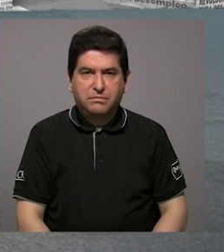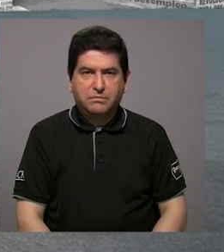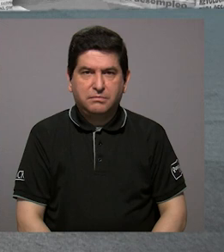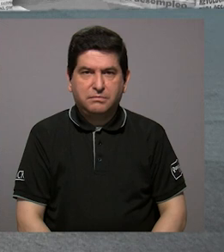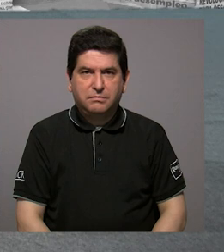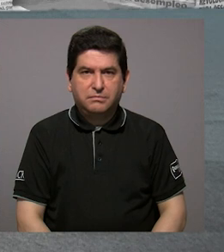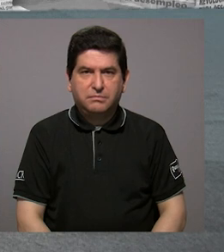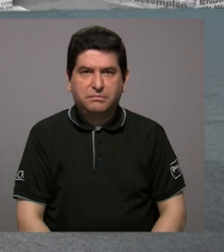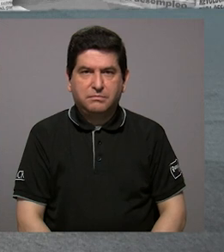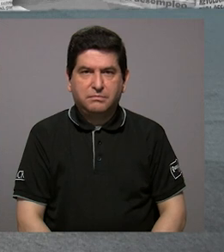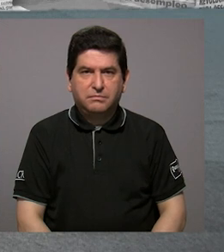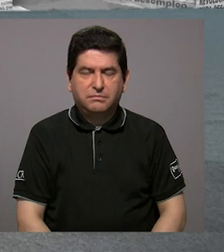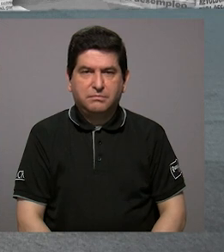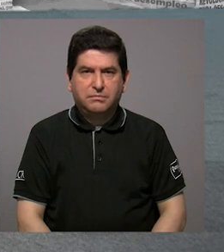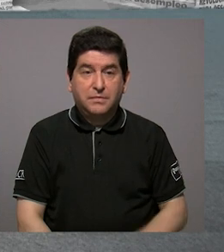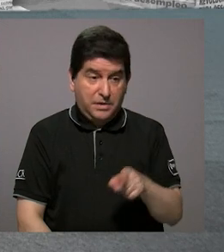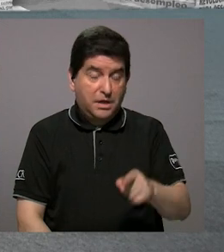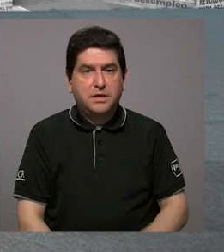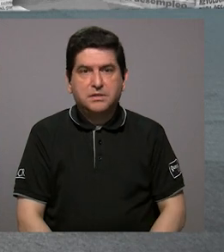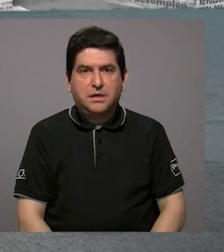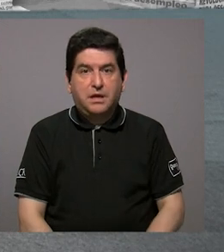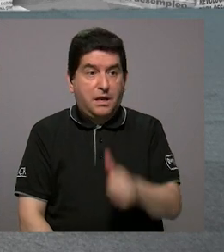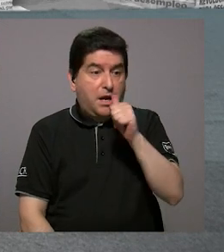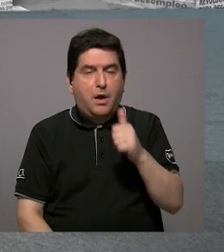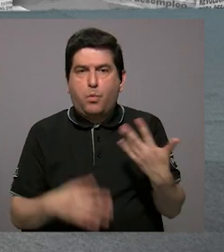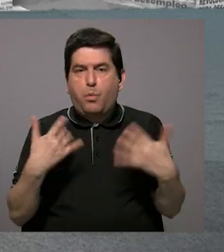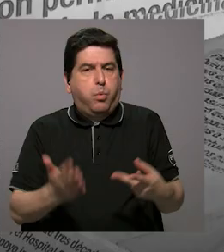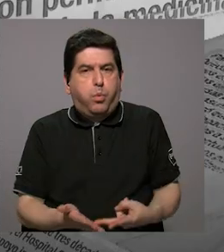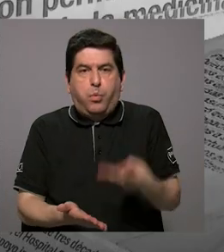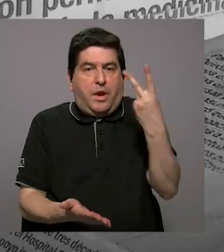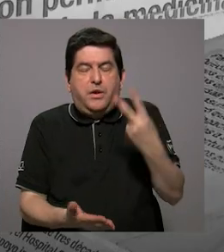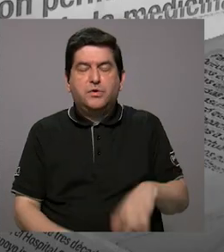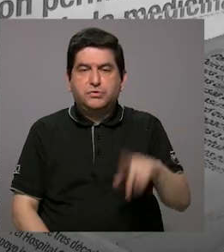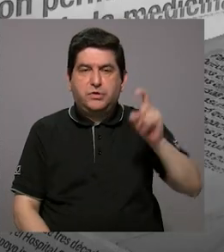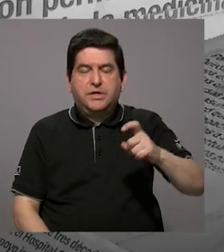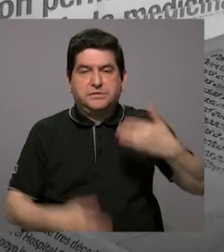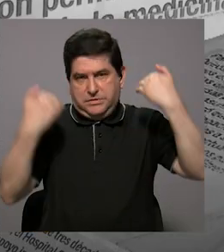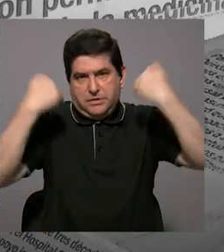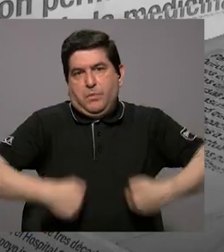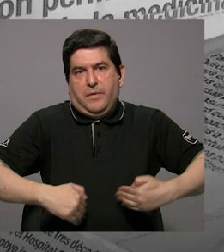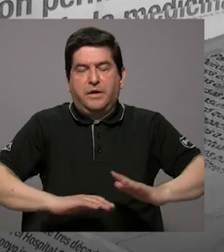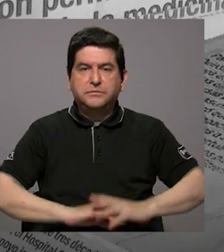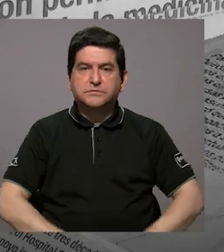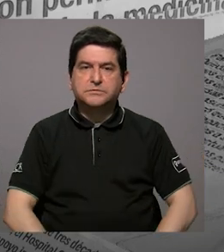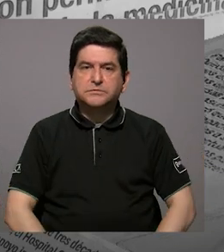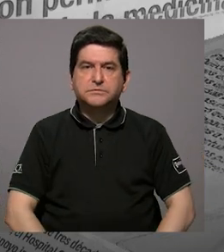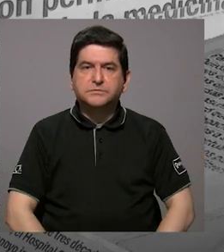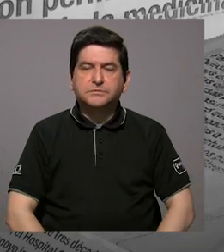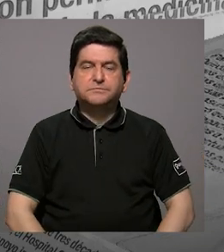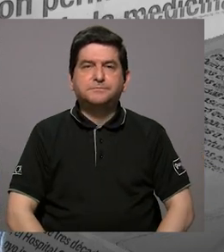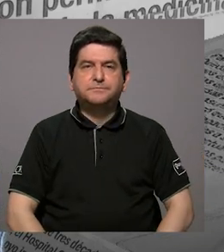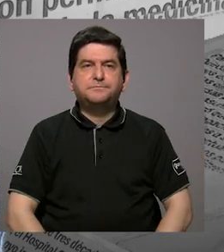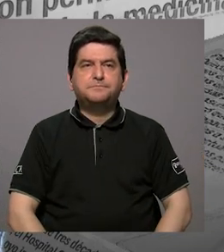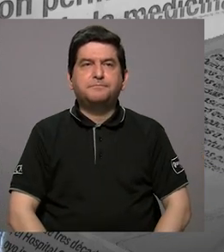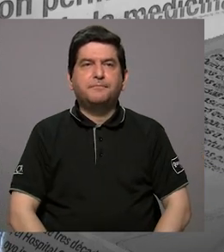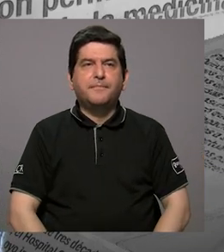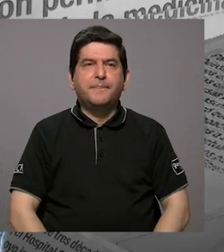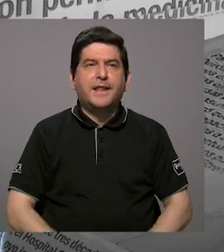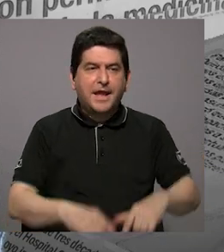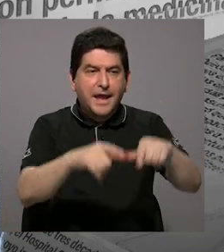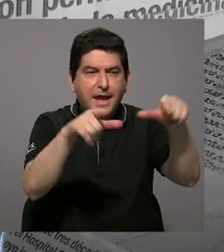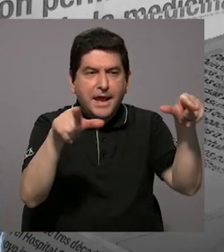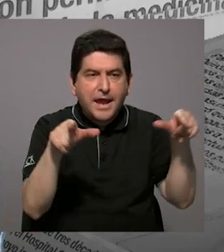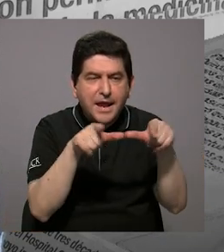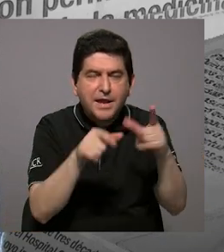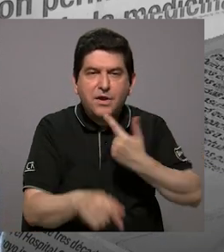el líquido más preciado que necesita el ser humano. Sí, en términos de